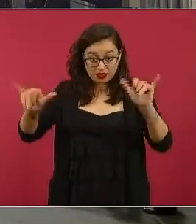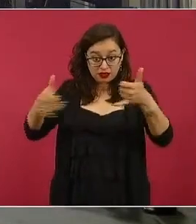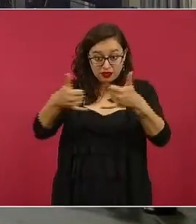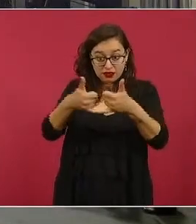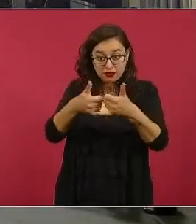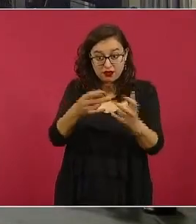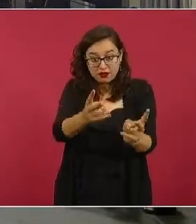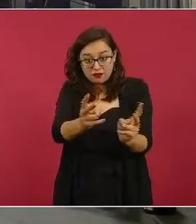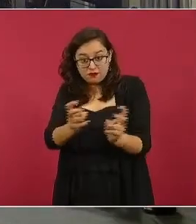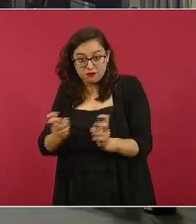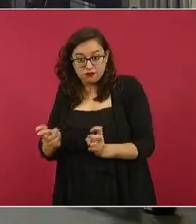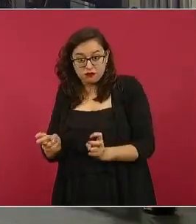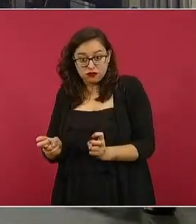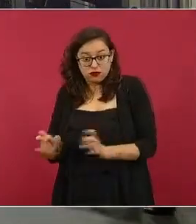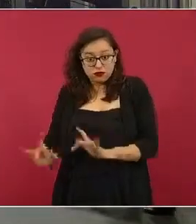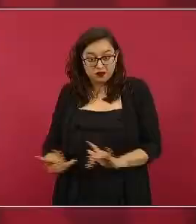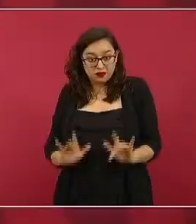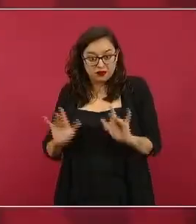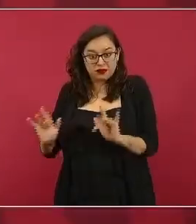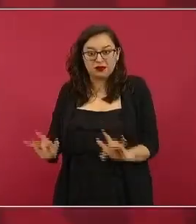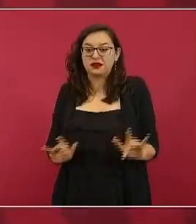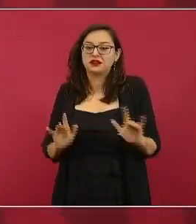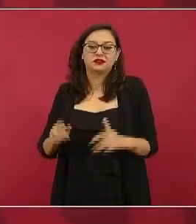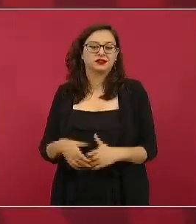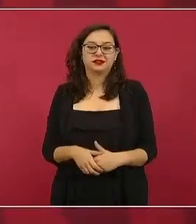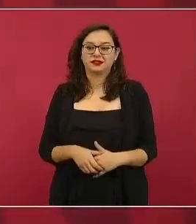grupos